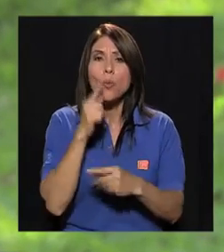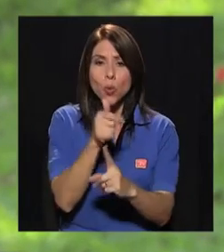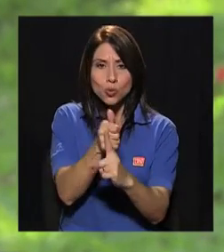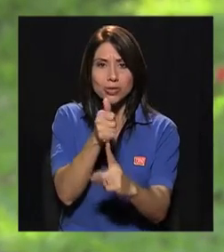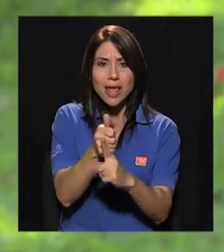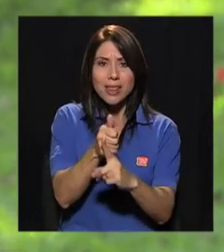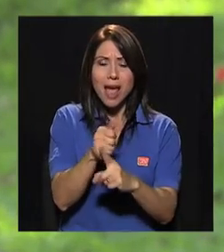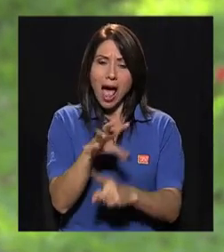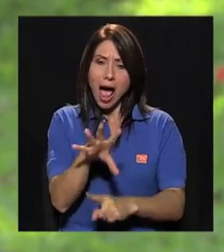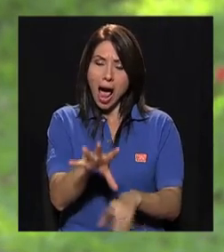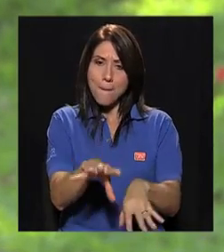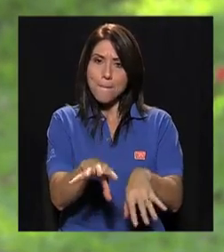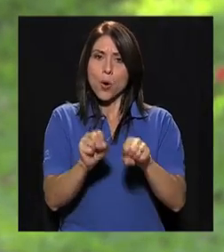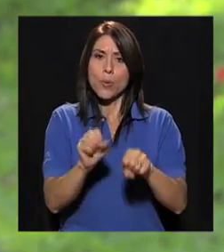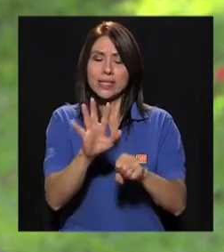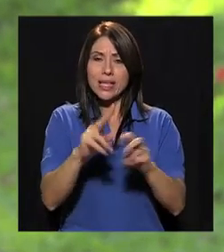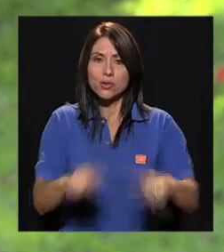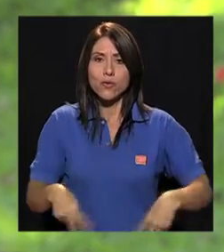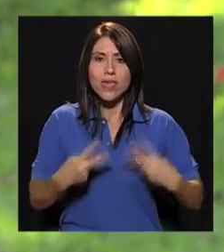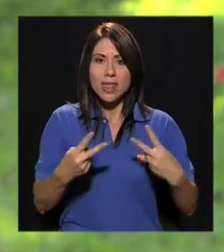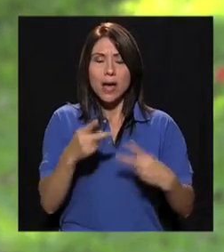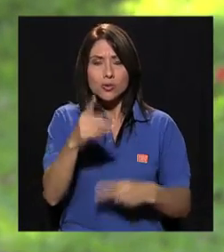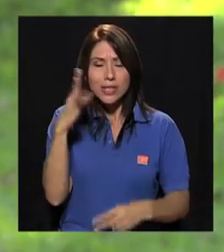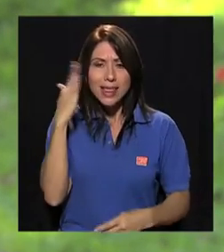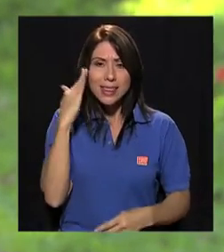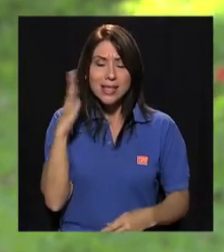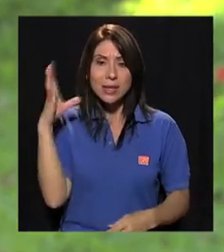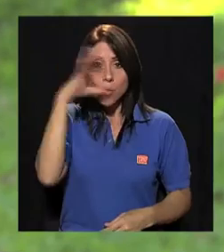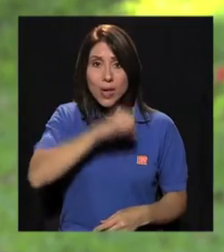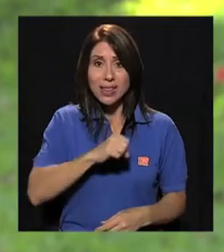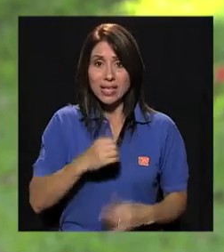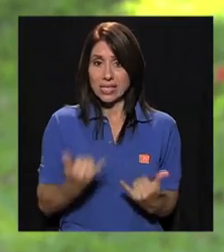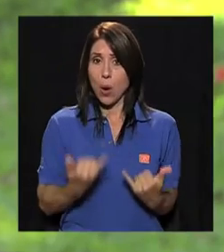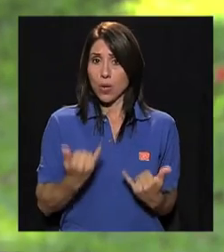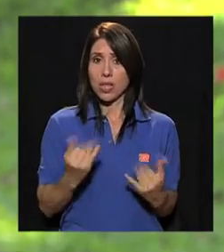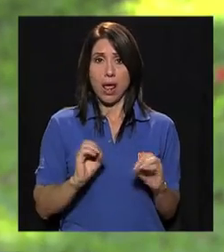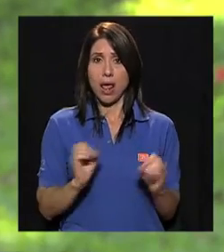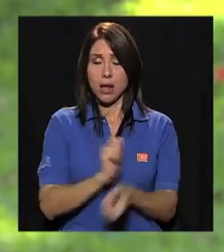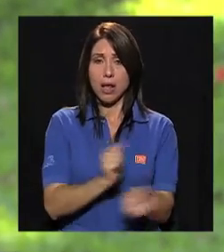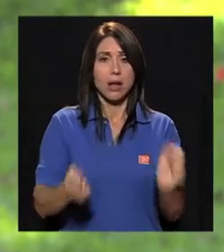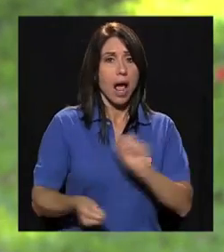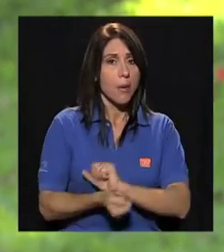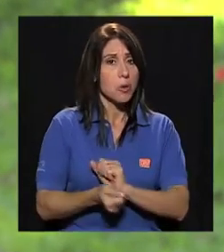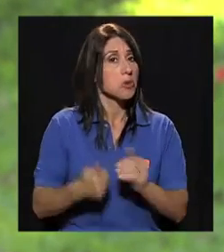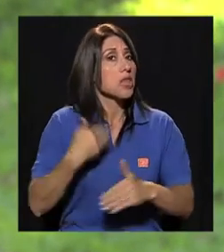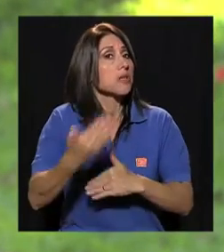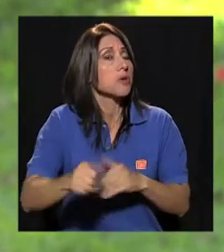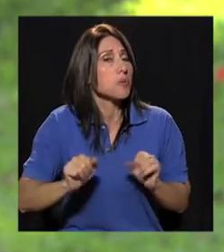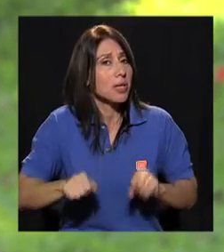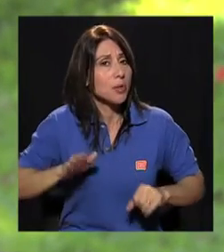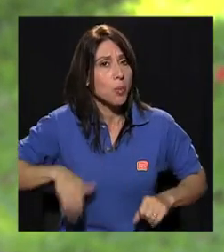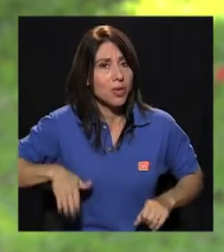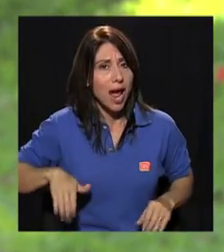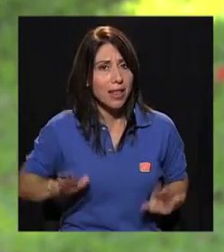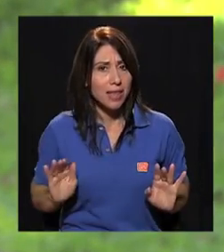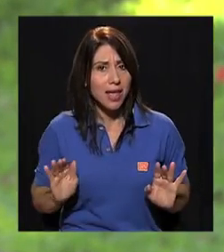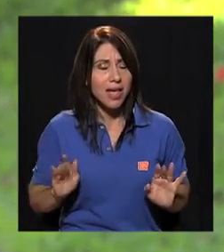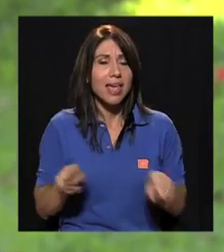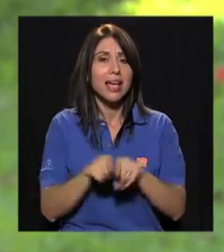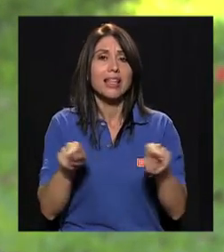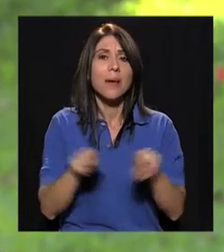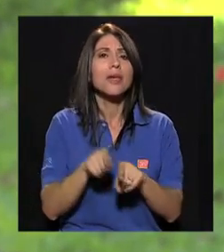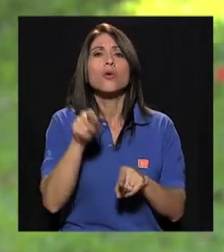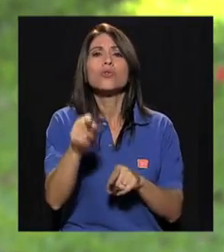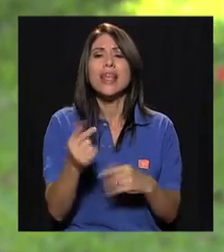por usted? Apropiese de su vida. Tome conciencia que si no hace el cambio ahora, puede ser muy tarde,